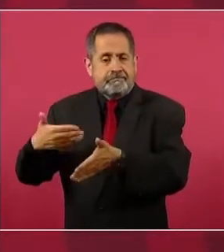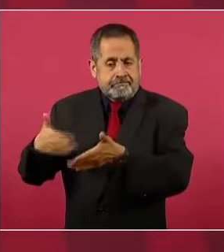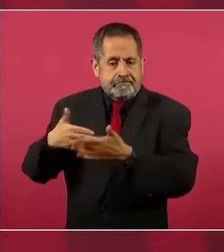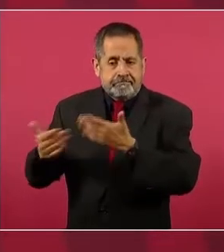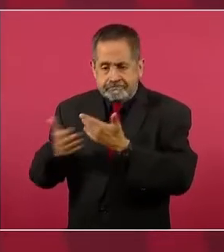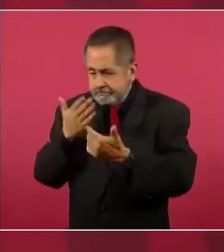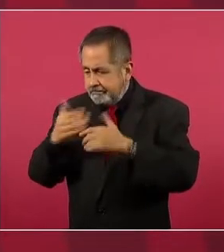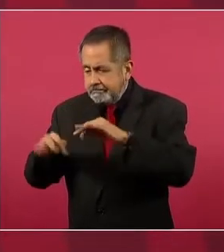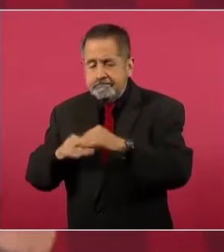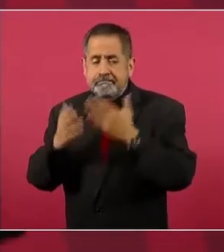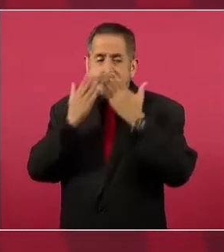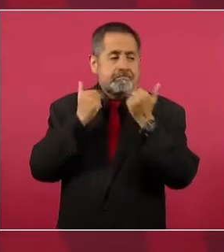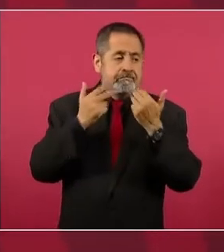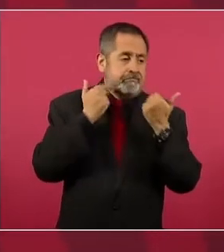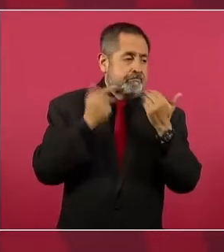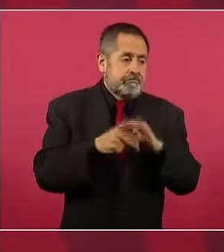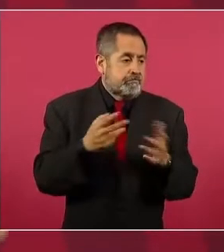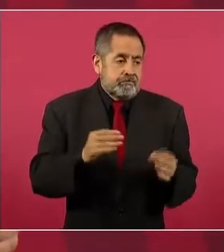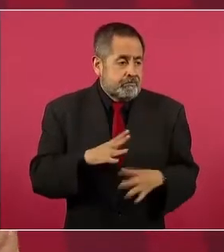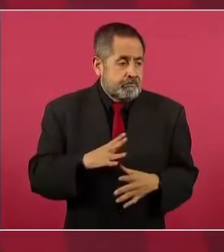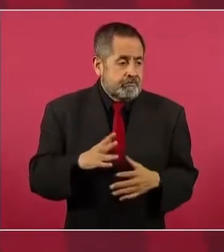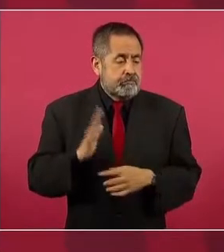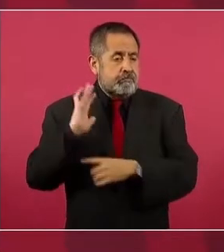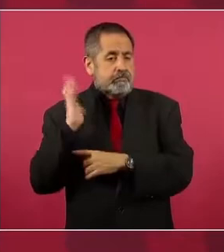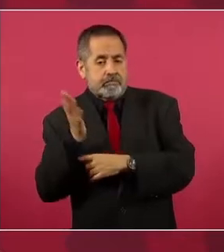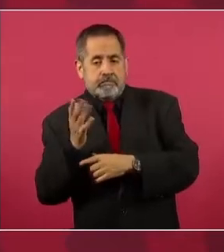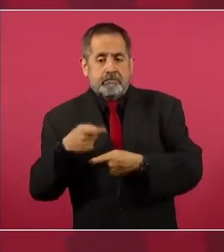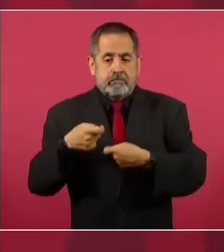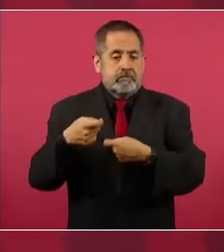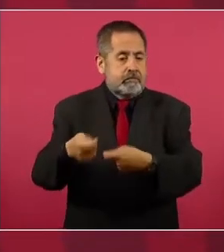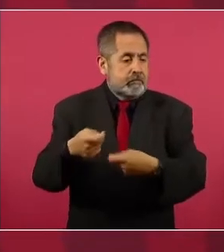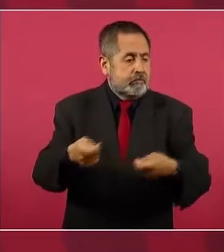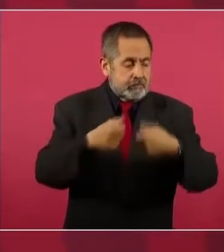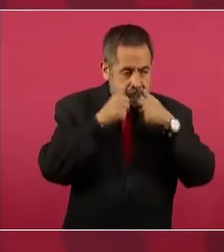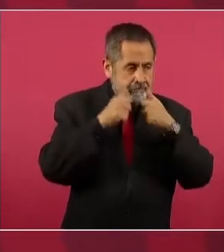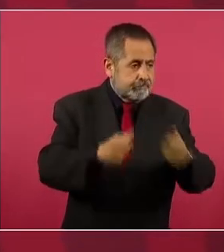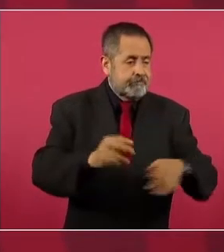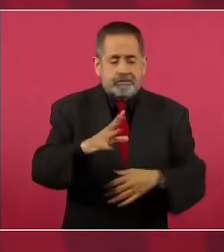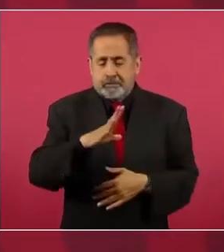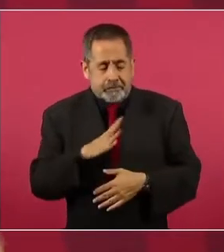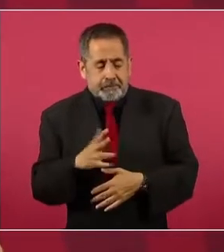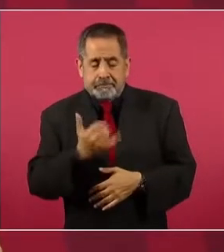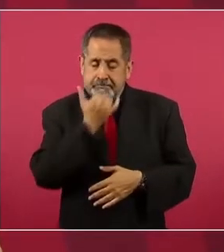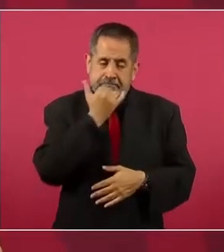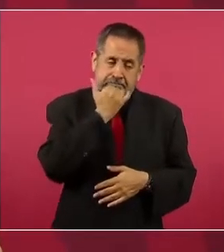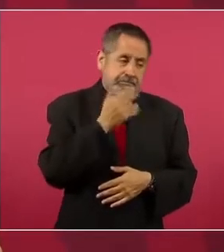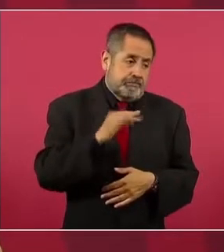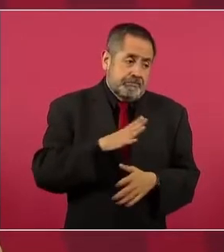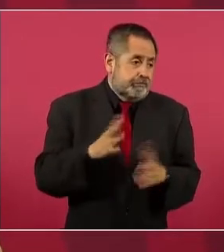y no tenemos trabajadores para atender las mesas.